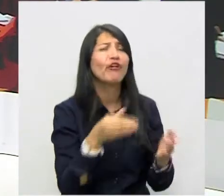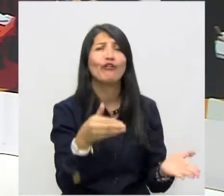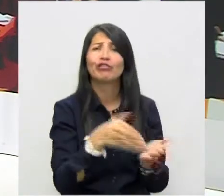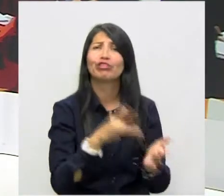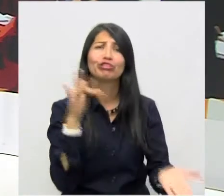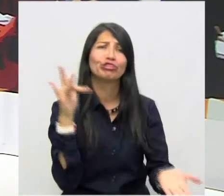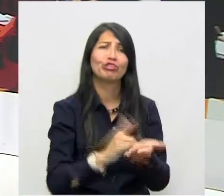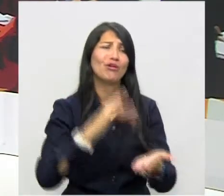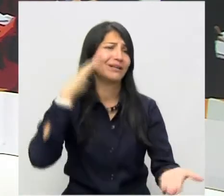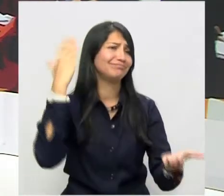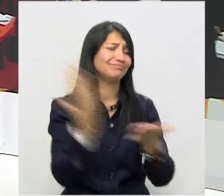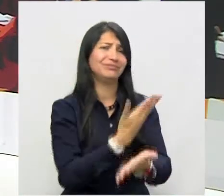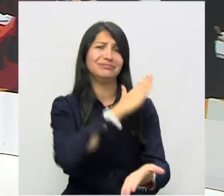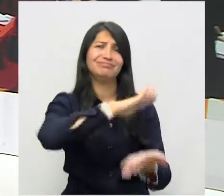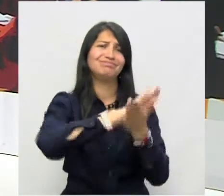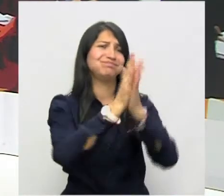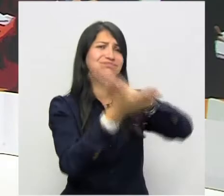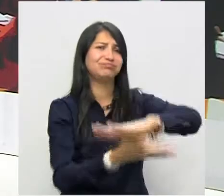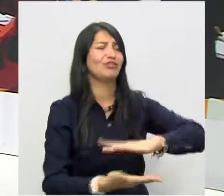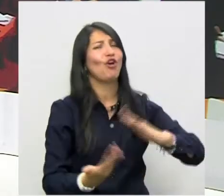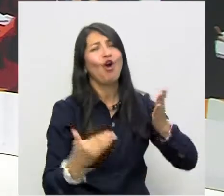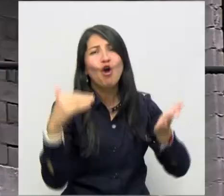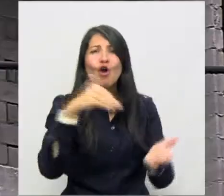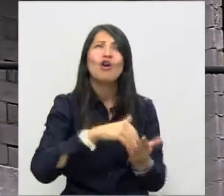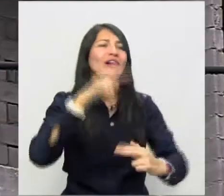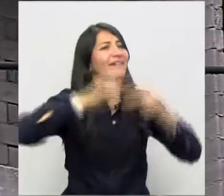demolida y levantada nuevamente.